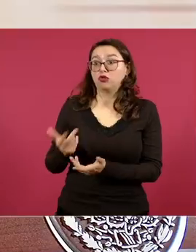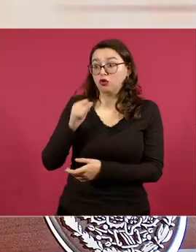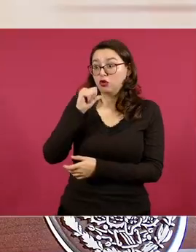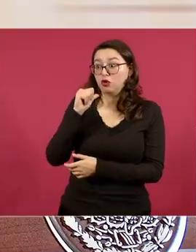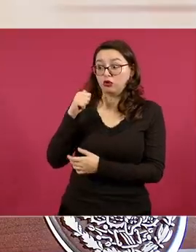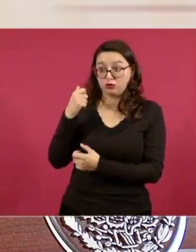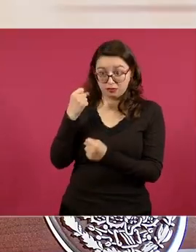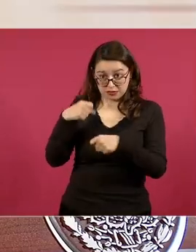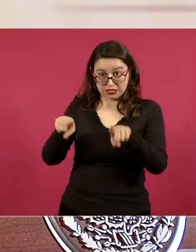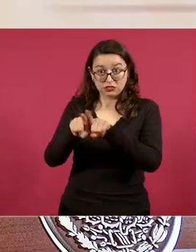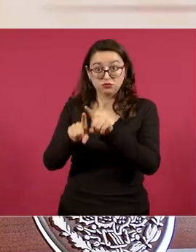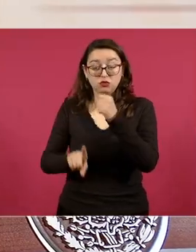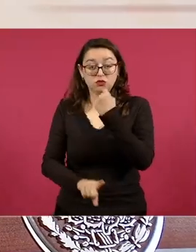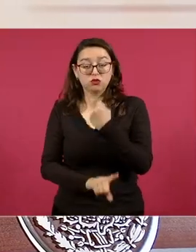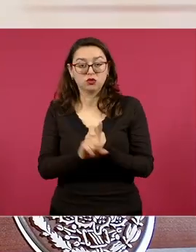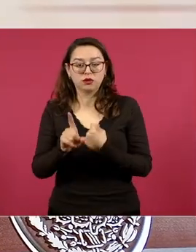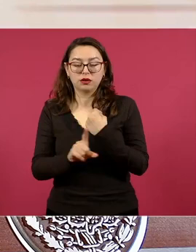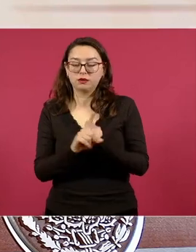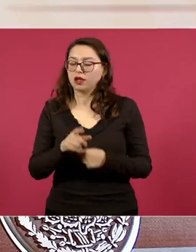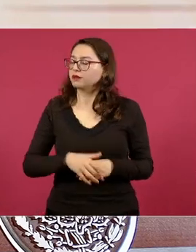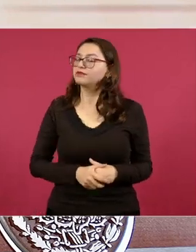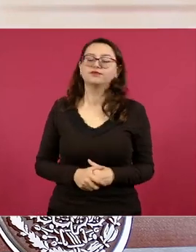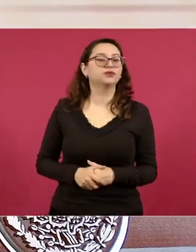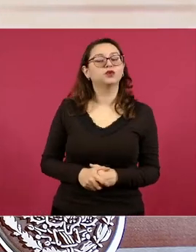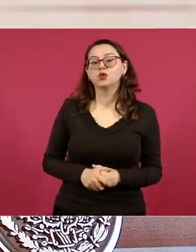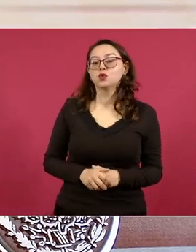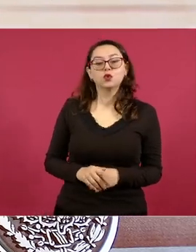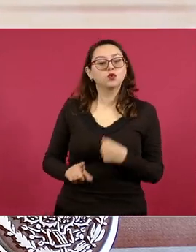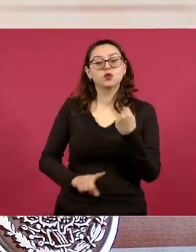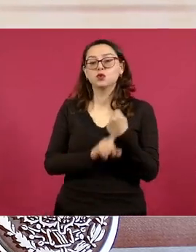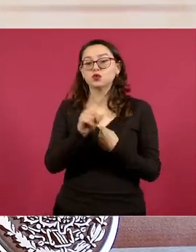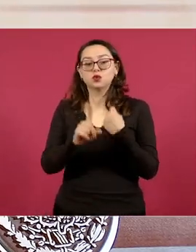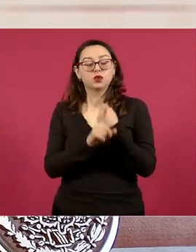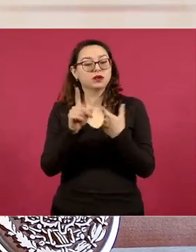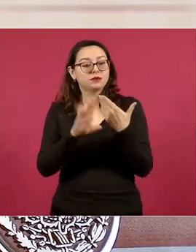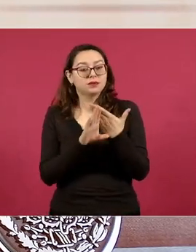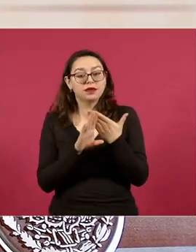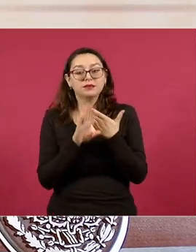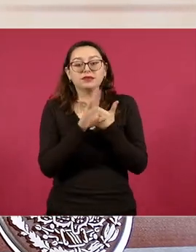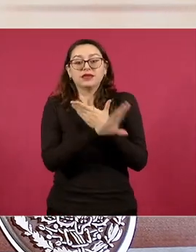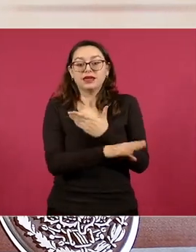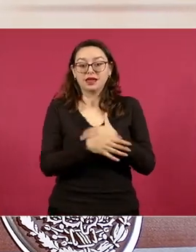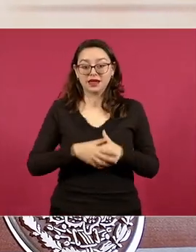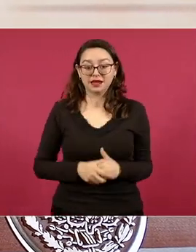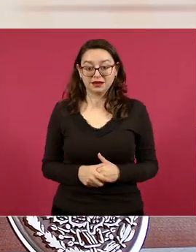lo que está pasando en el Poder Judicial en la Suprema Corte